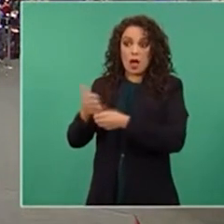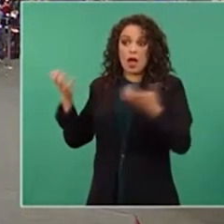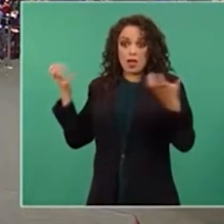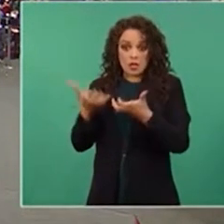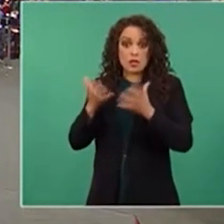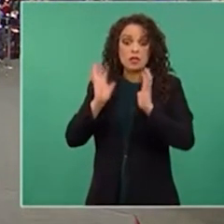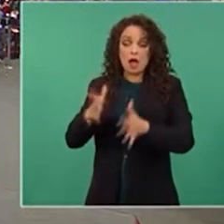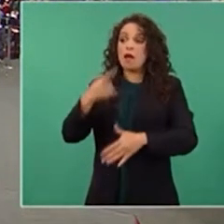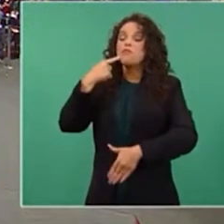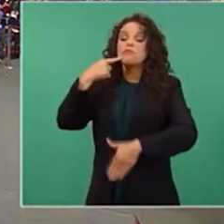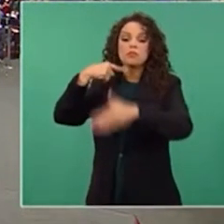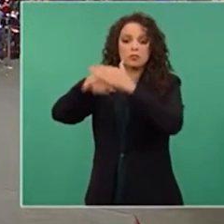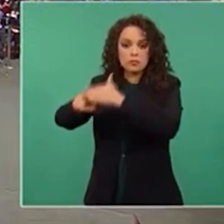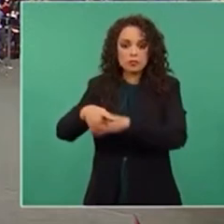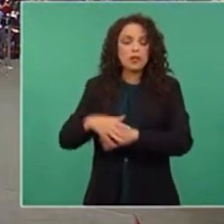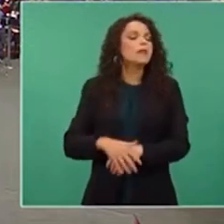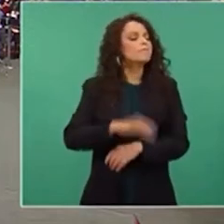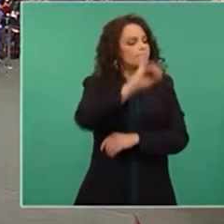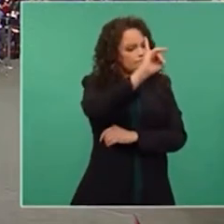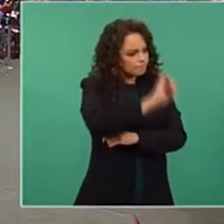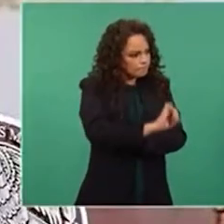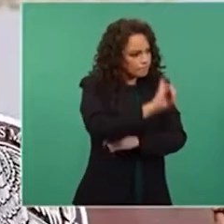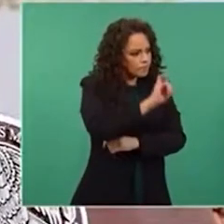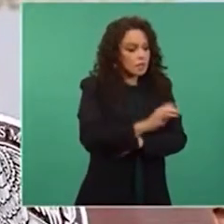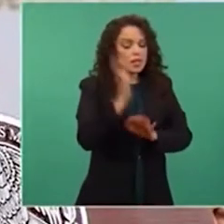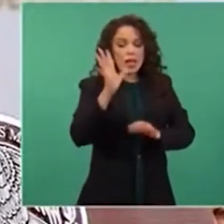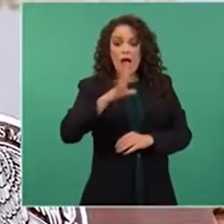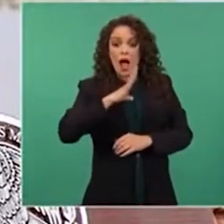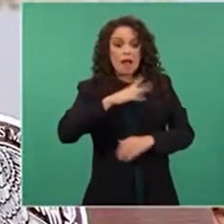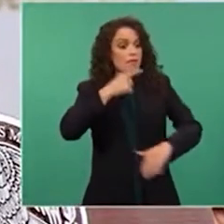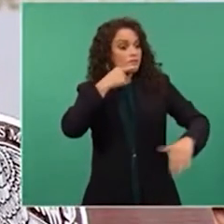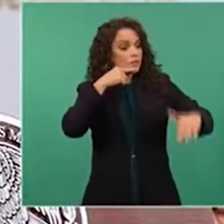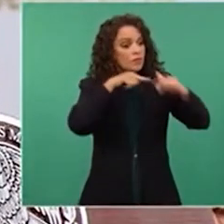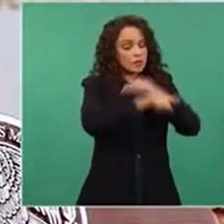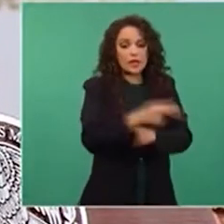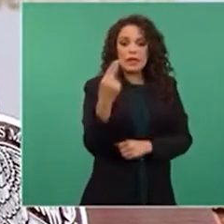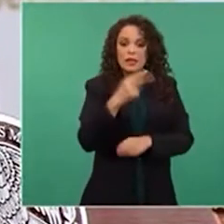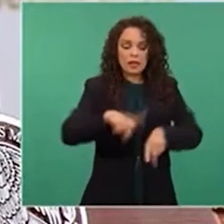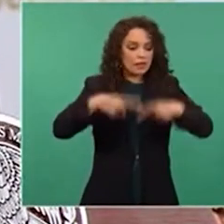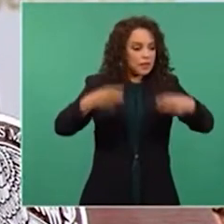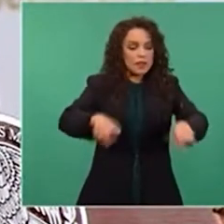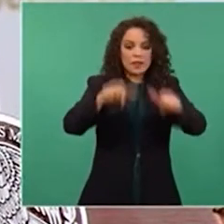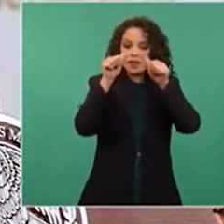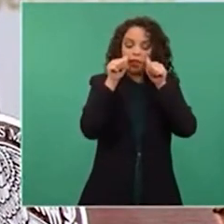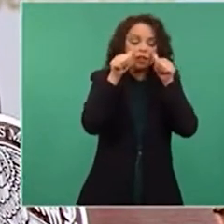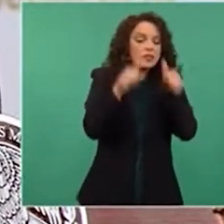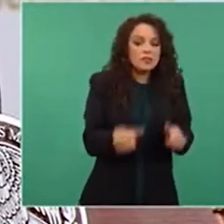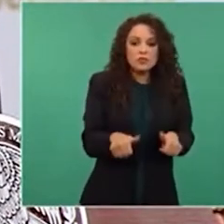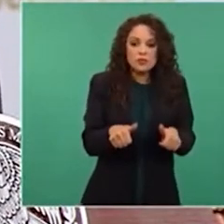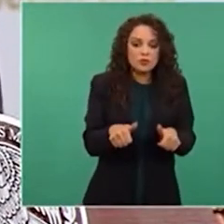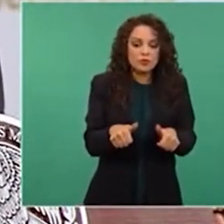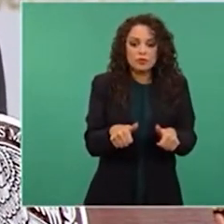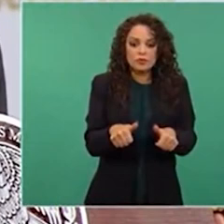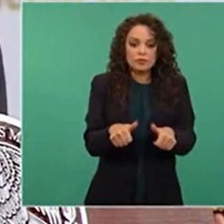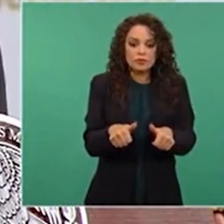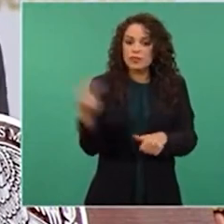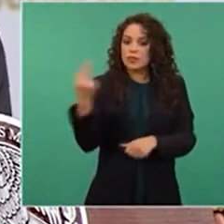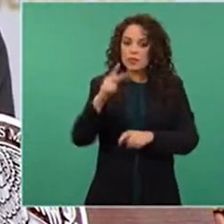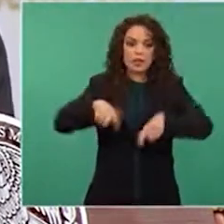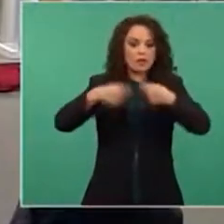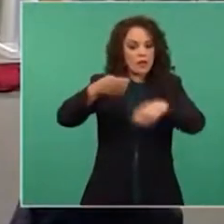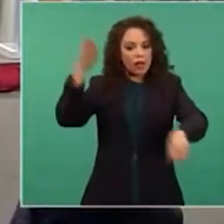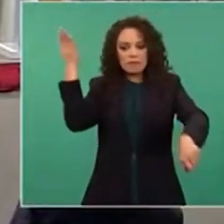denuncias que haya sobre estos casos, tienen que ser atendidas y se tienen que castigar.